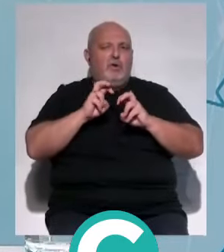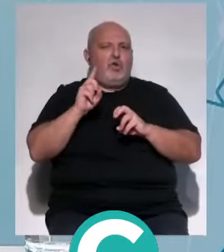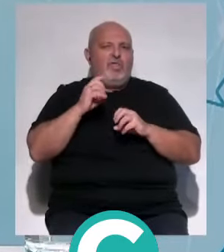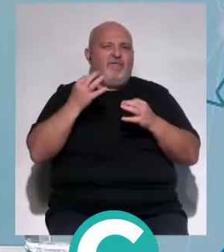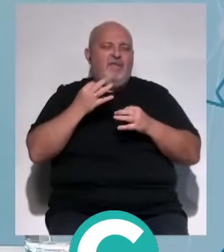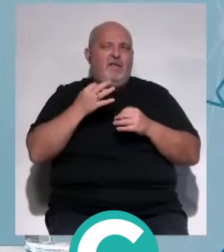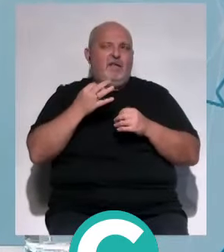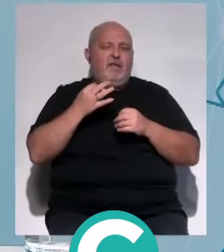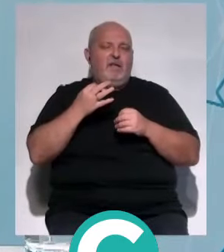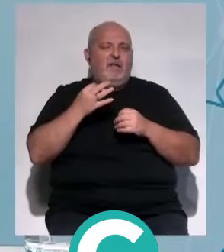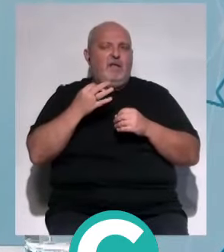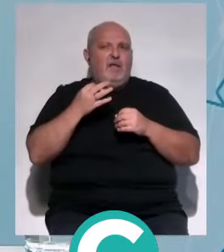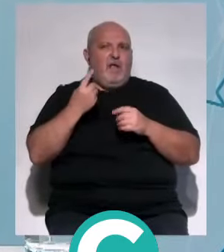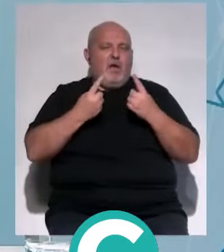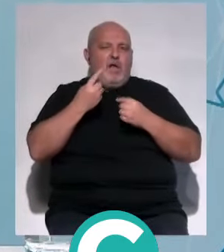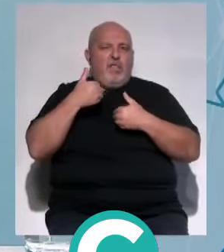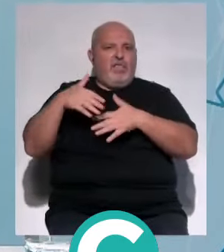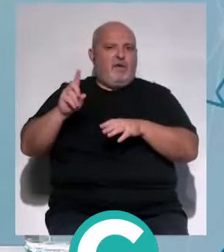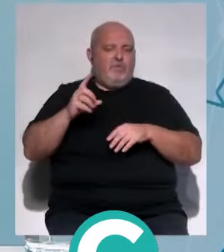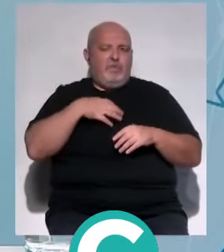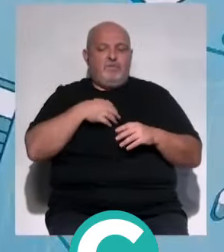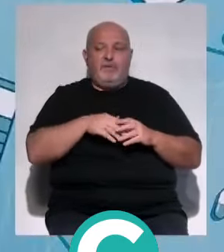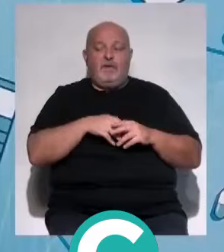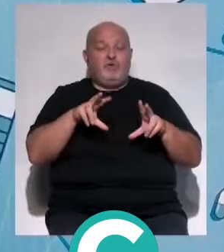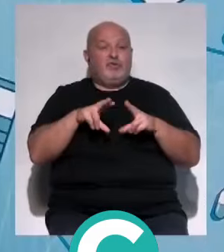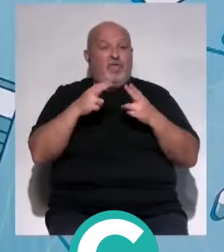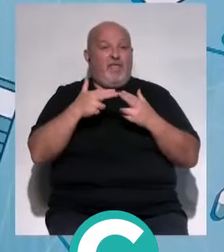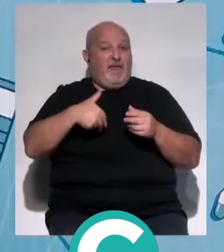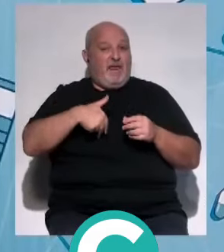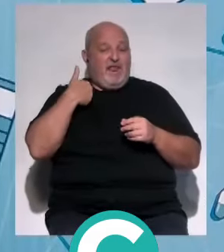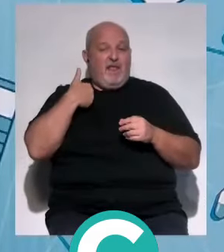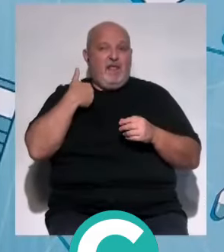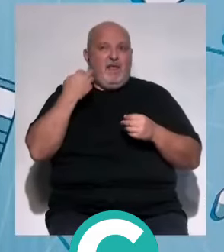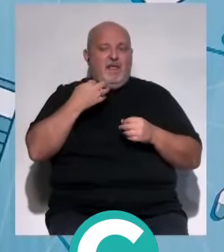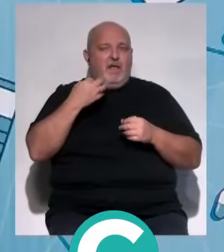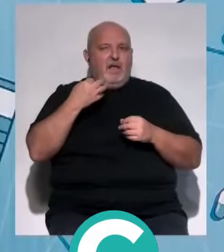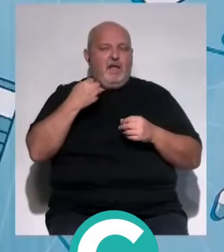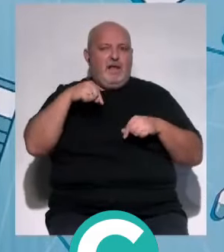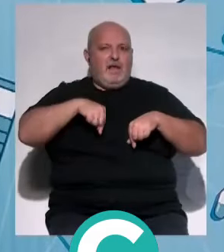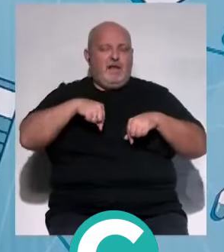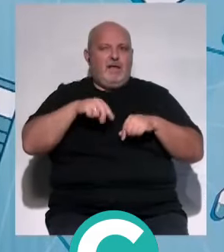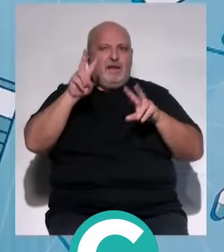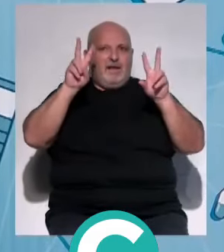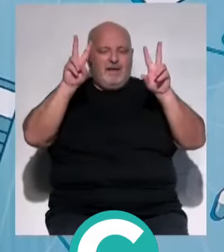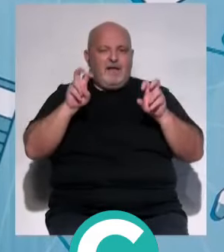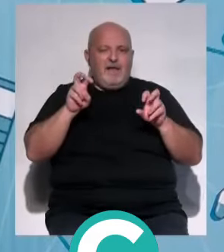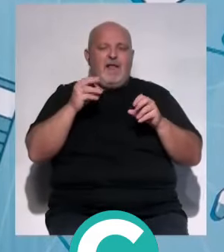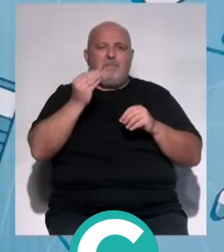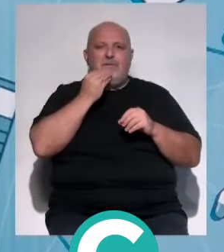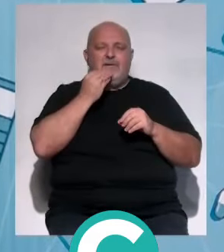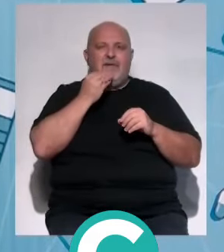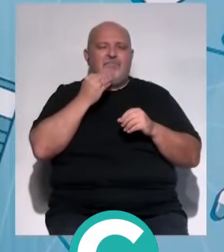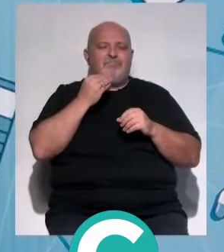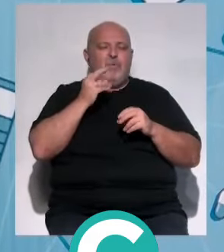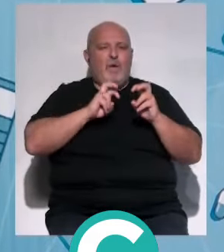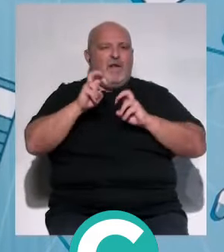deben de dejar detrás ciertos alimentos? Es que la sociedad en general deberíamos de tener aquí marcado a hierro que hay que alimentarse